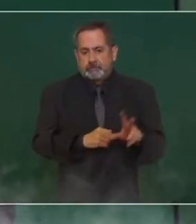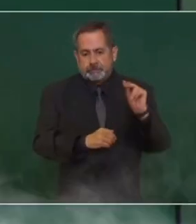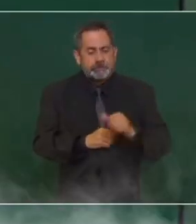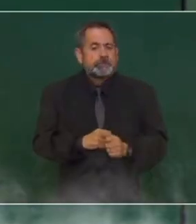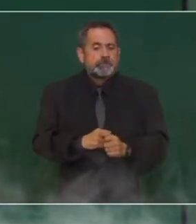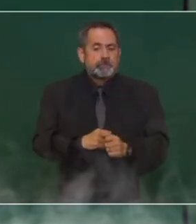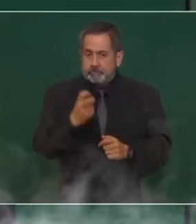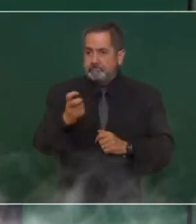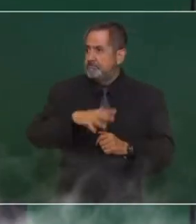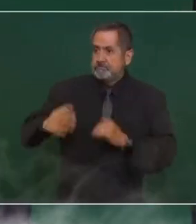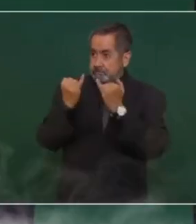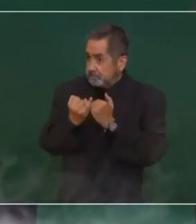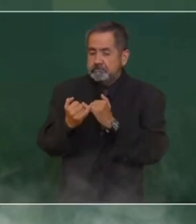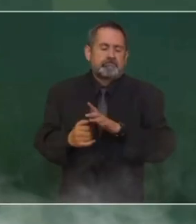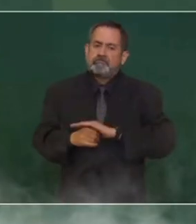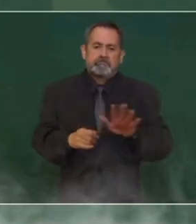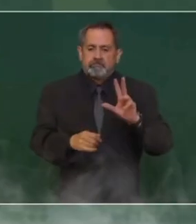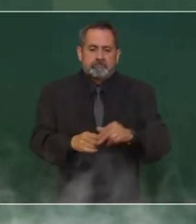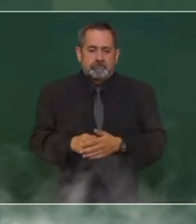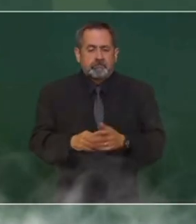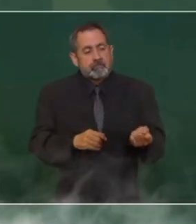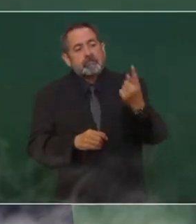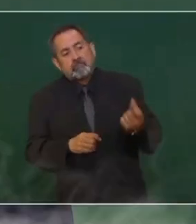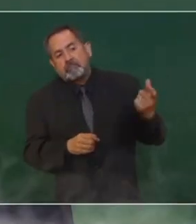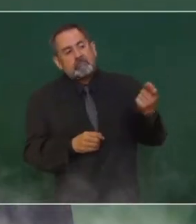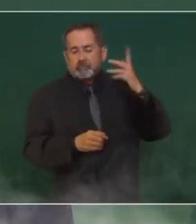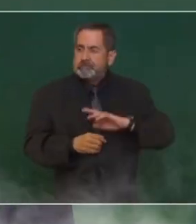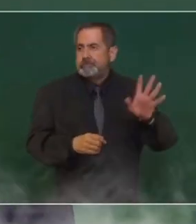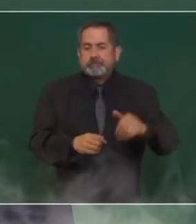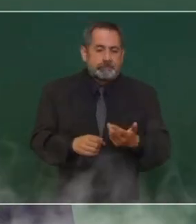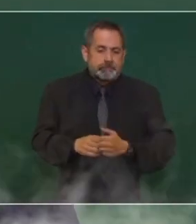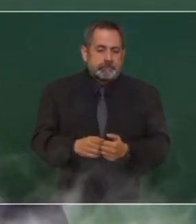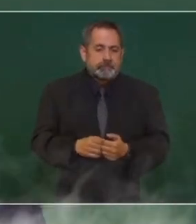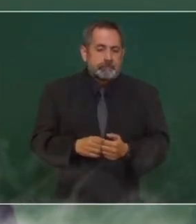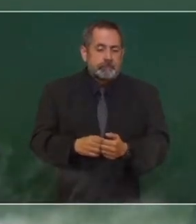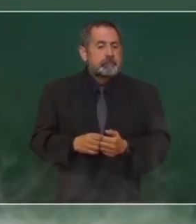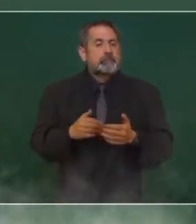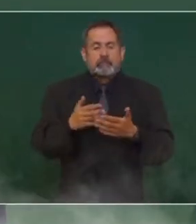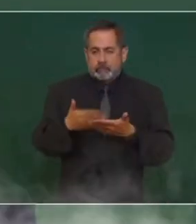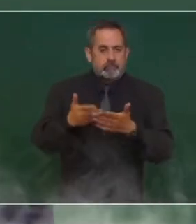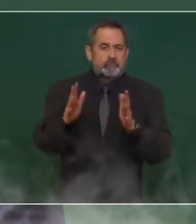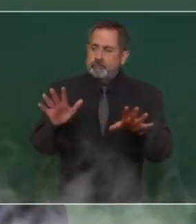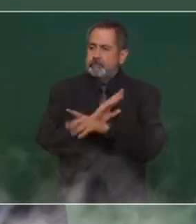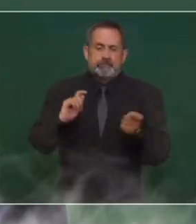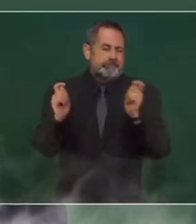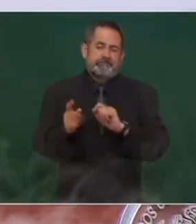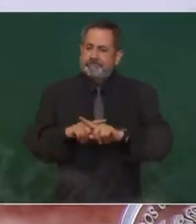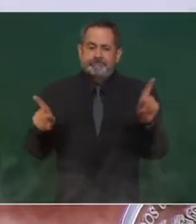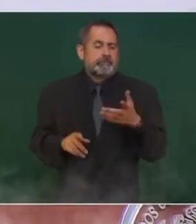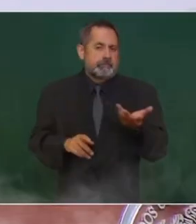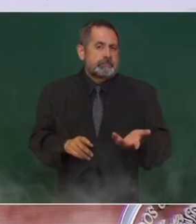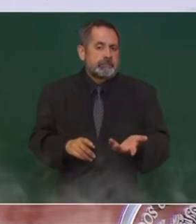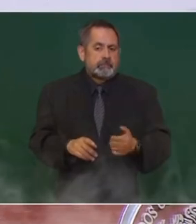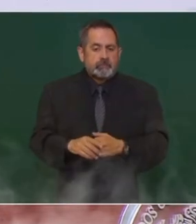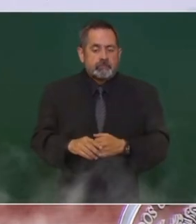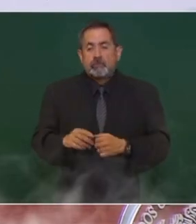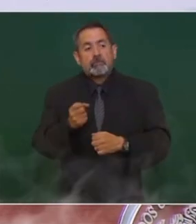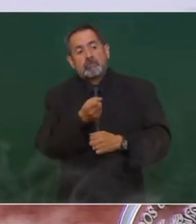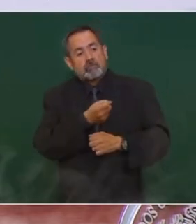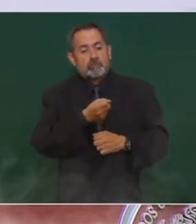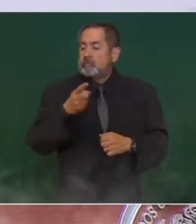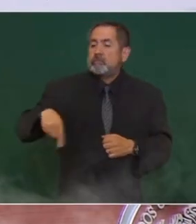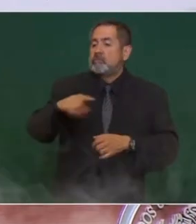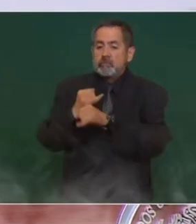la regla, ya eso es la excepción, ya no es así. Los medios